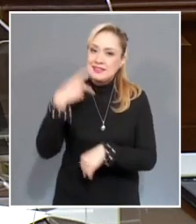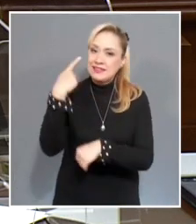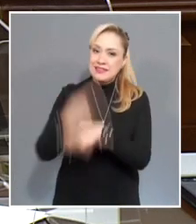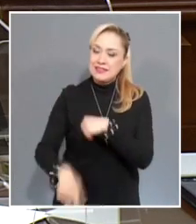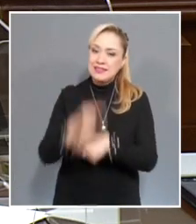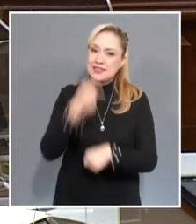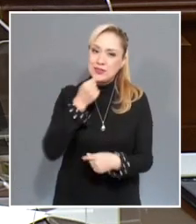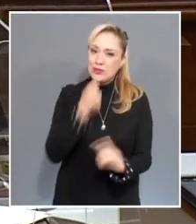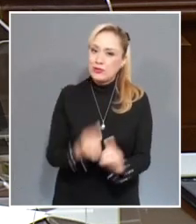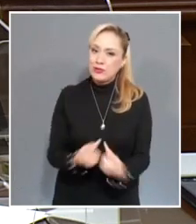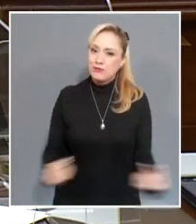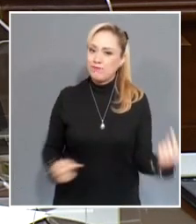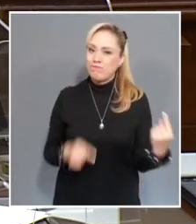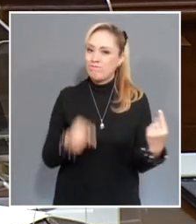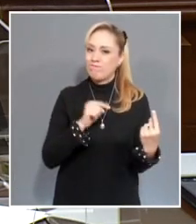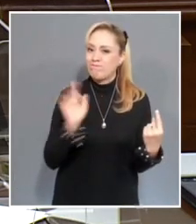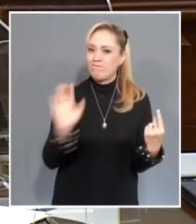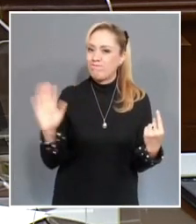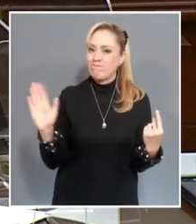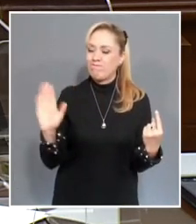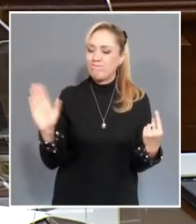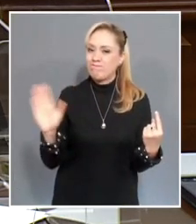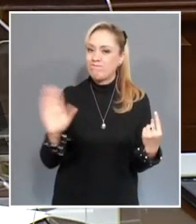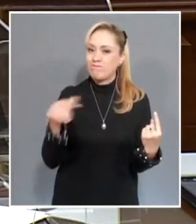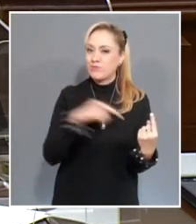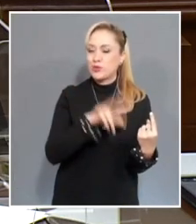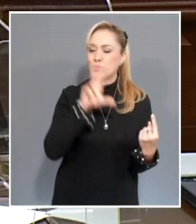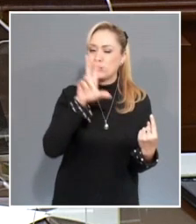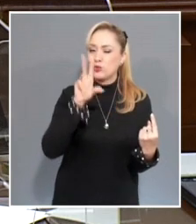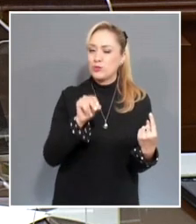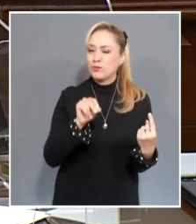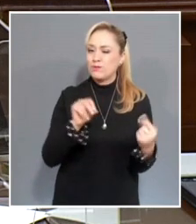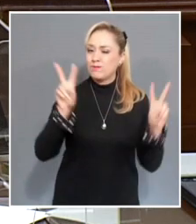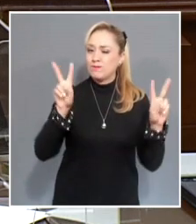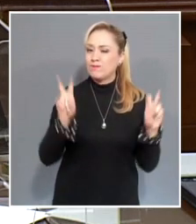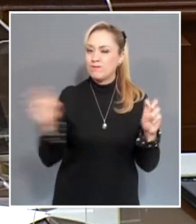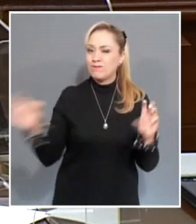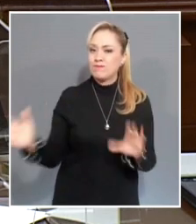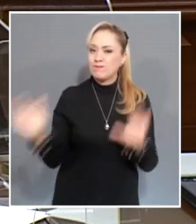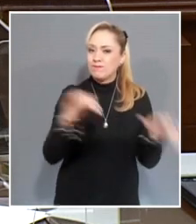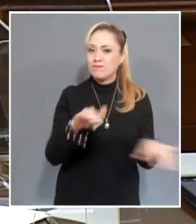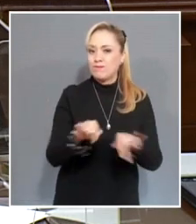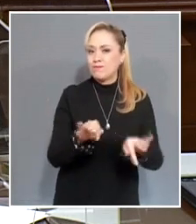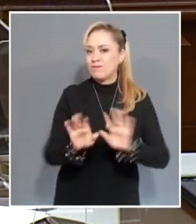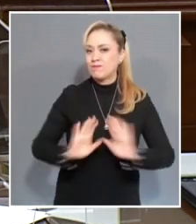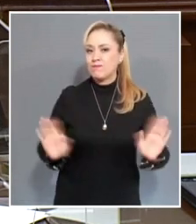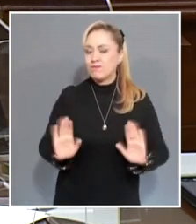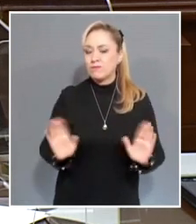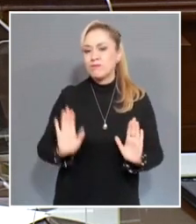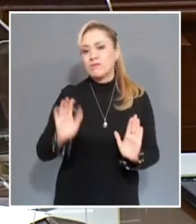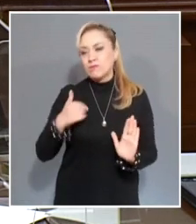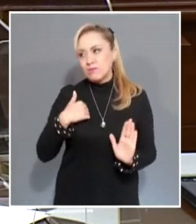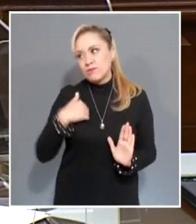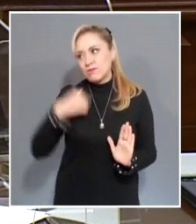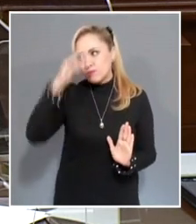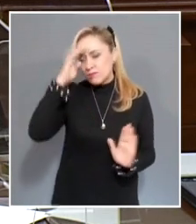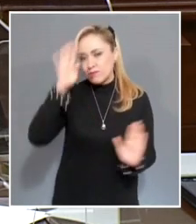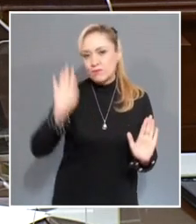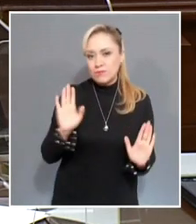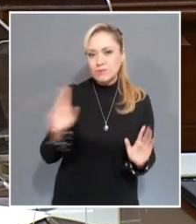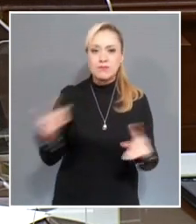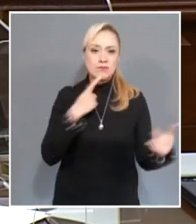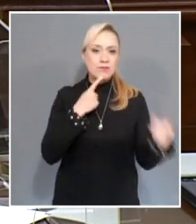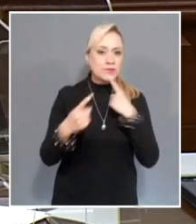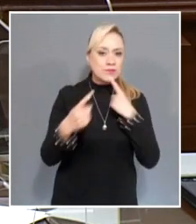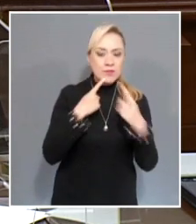De suerte que, reconociendo el cuidado con el que se elaboró el proyecto, incluso coincidiendo muchas veces en